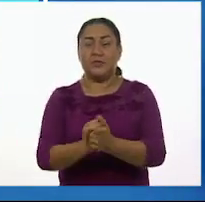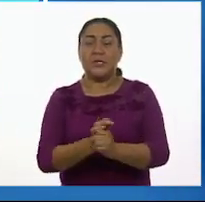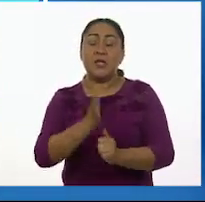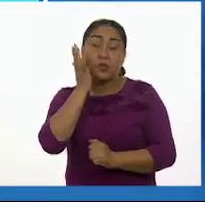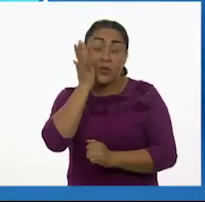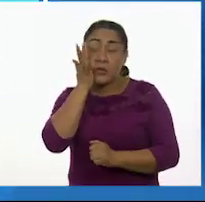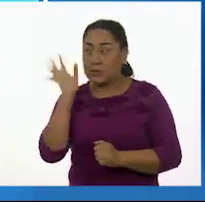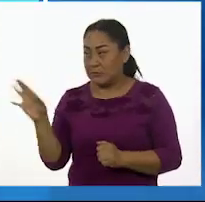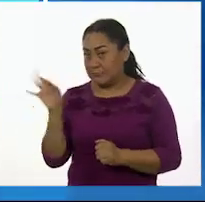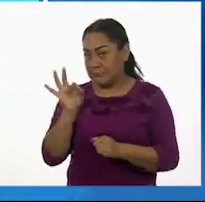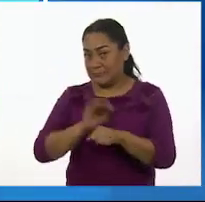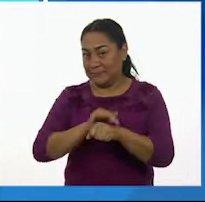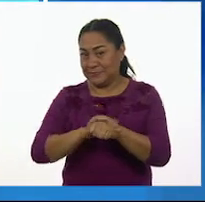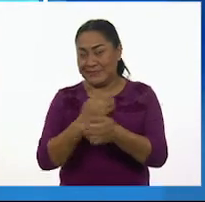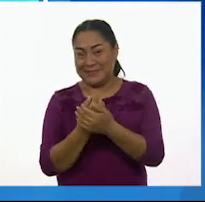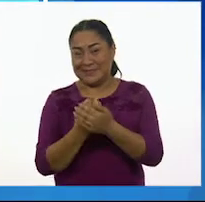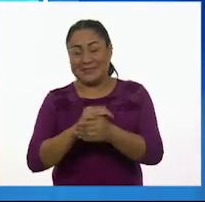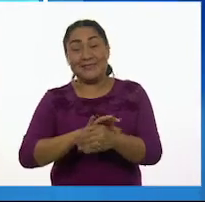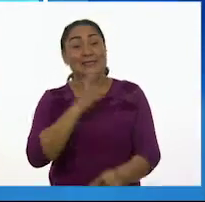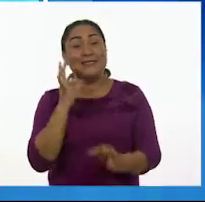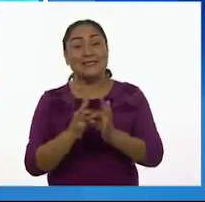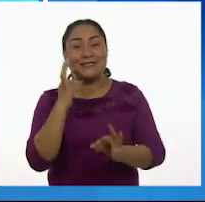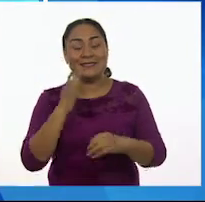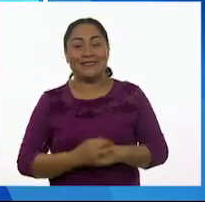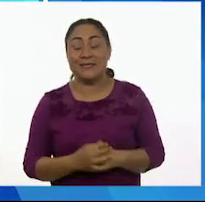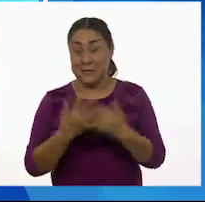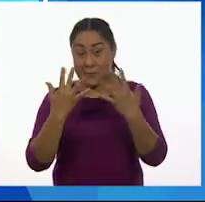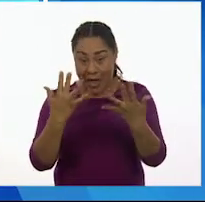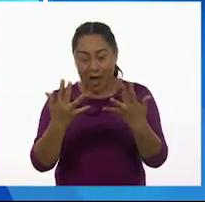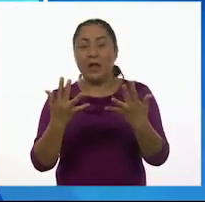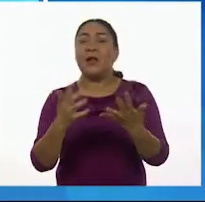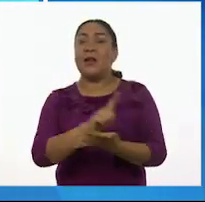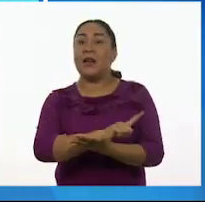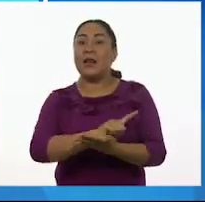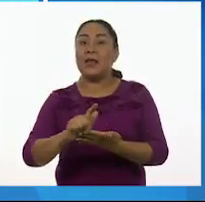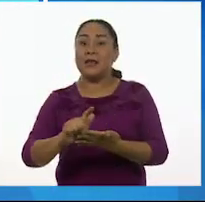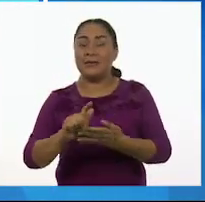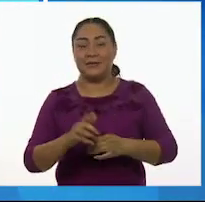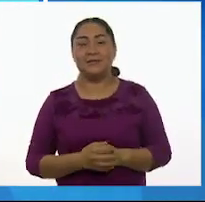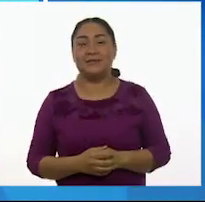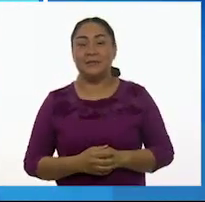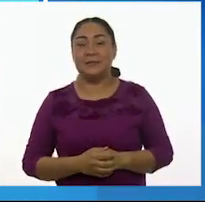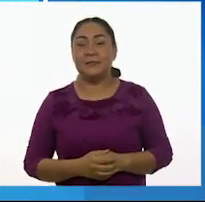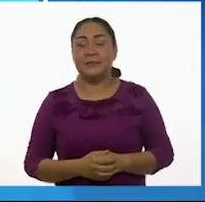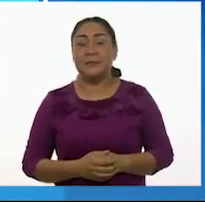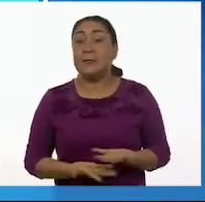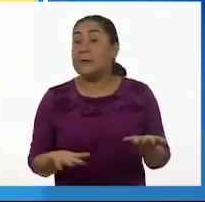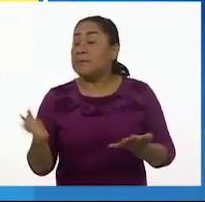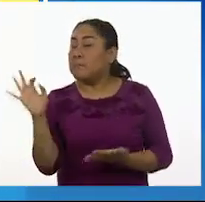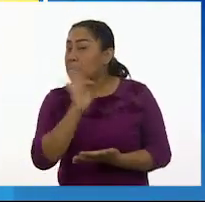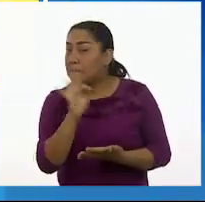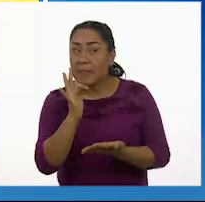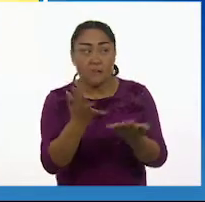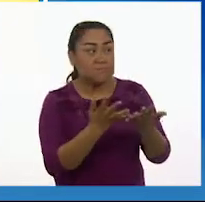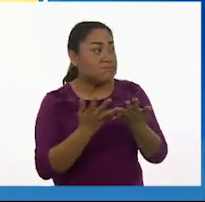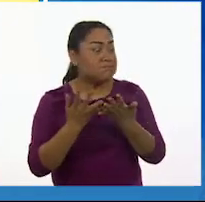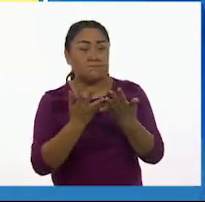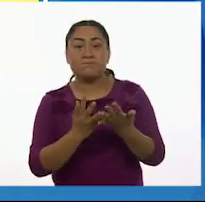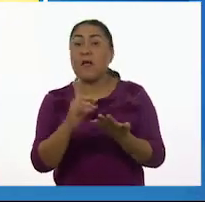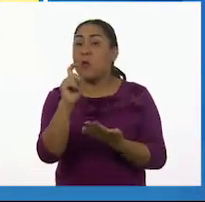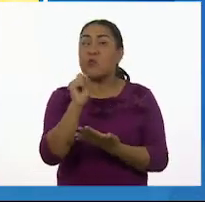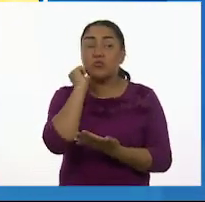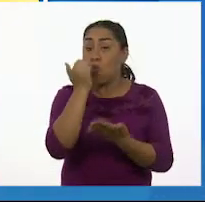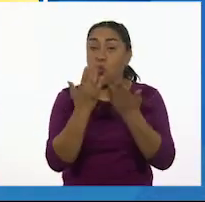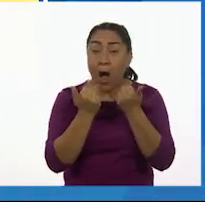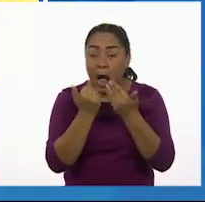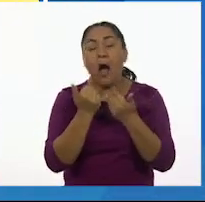Sécalas con una toalla. ¡Y listo! Tus manos están limpias. Si no tienes agua y jabón,